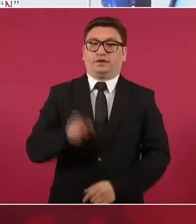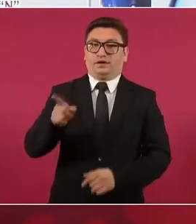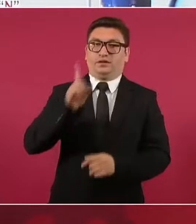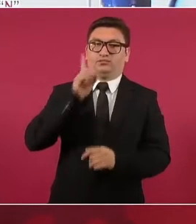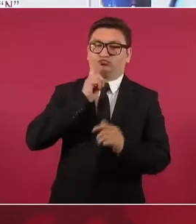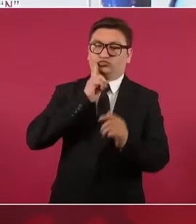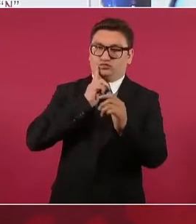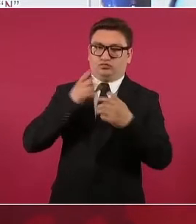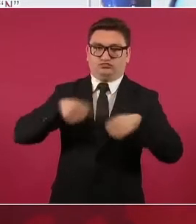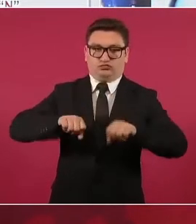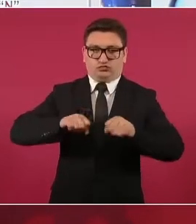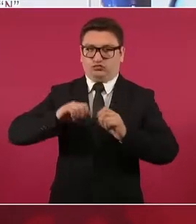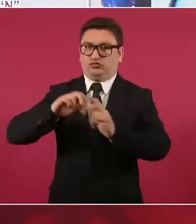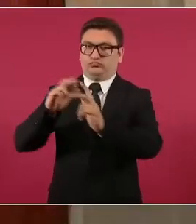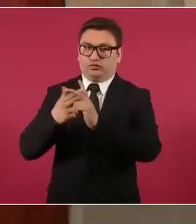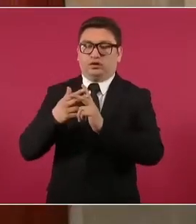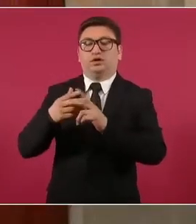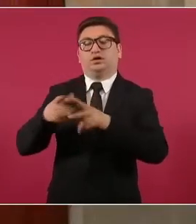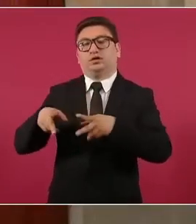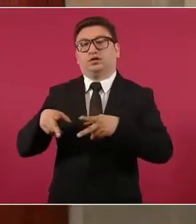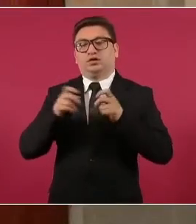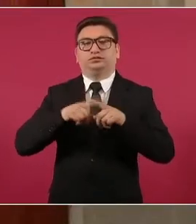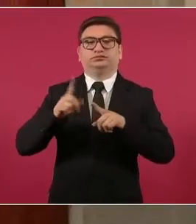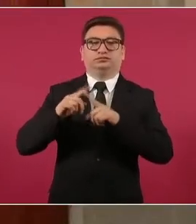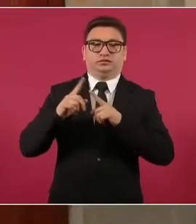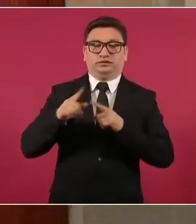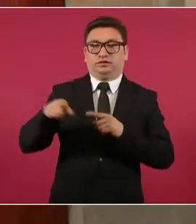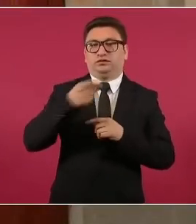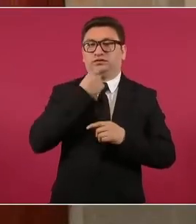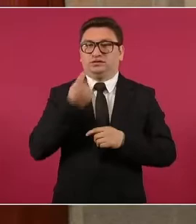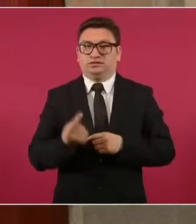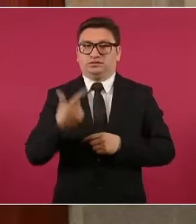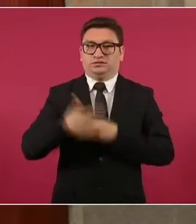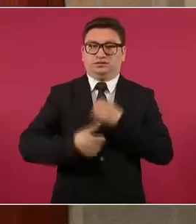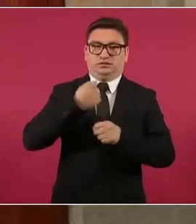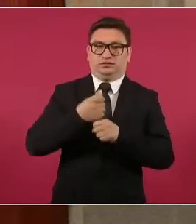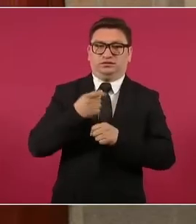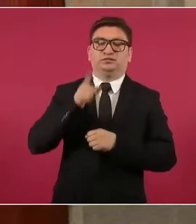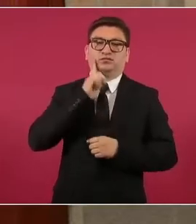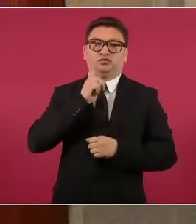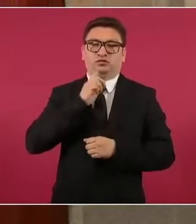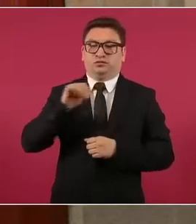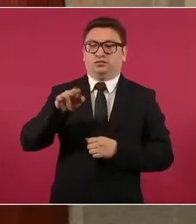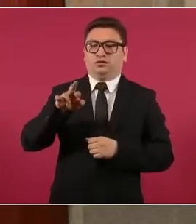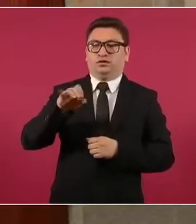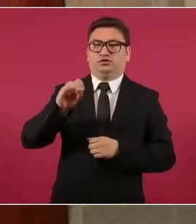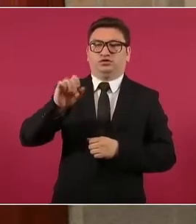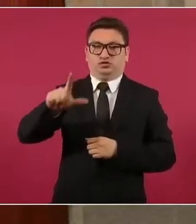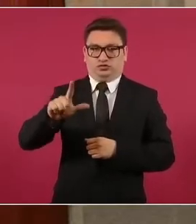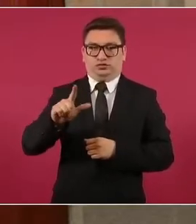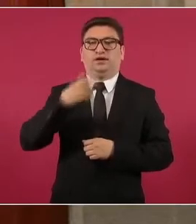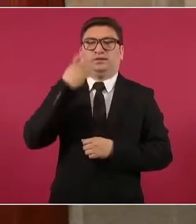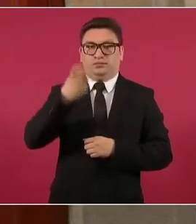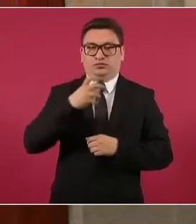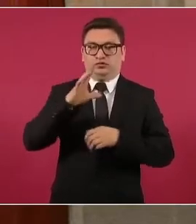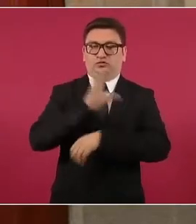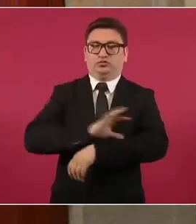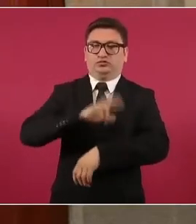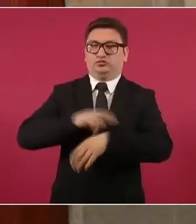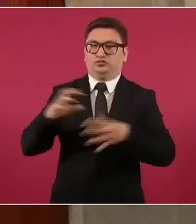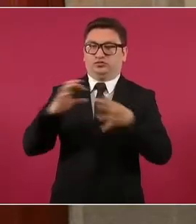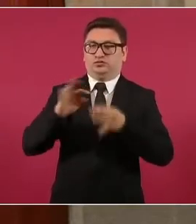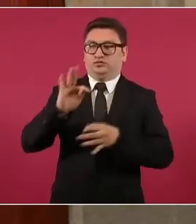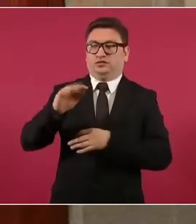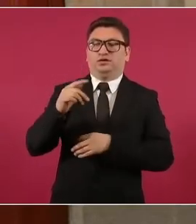vida, y otro caso también de una menor de siete años llamada Marisol. Se continúa con la coordinación con la